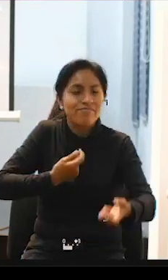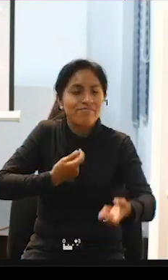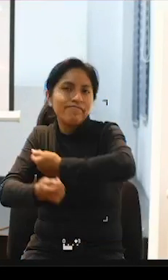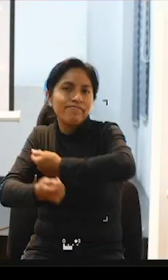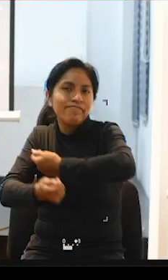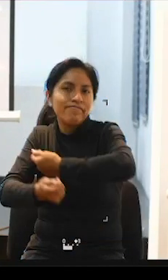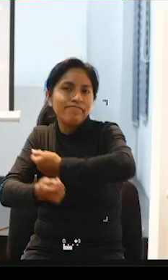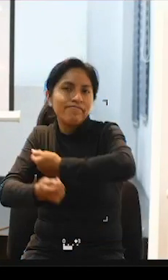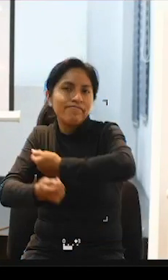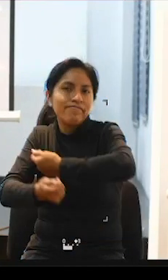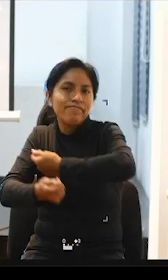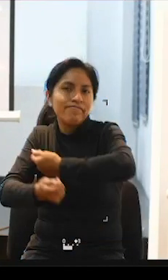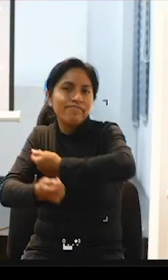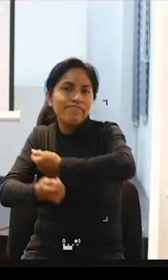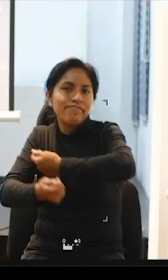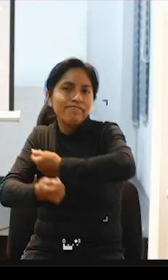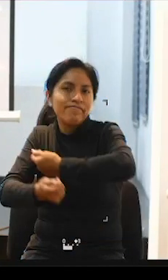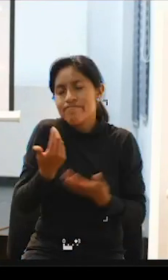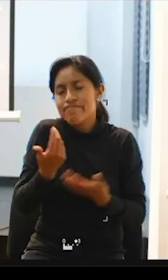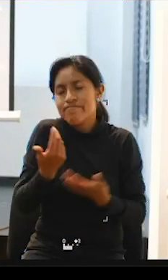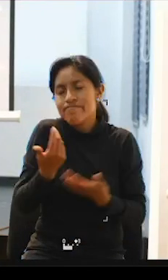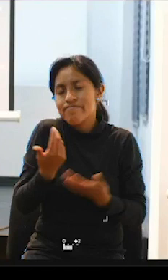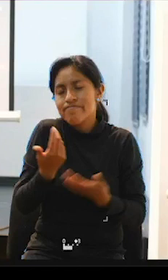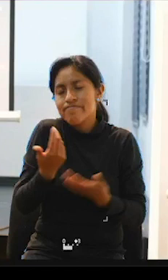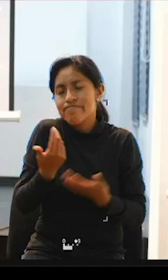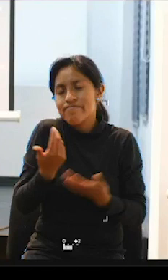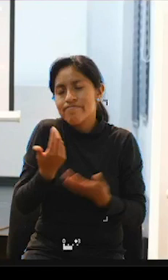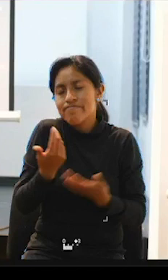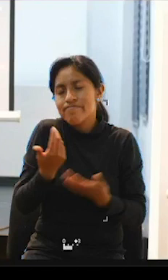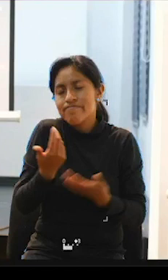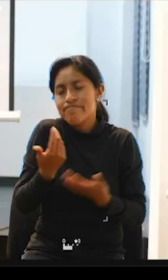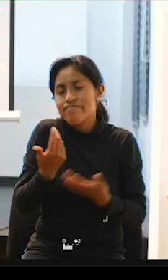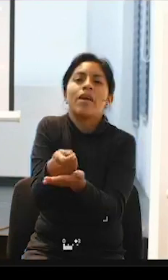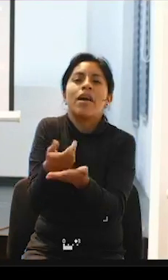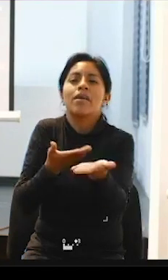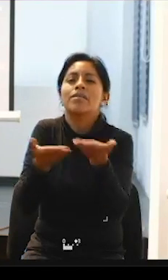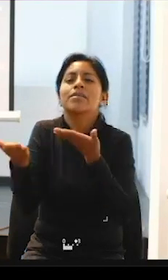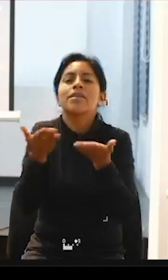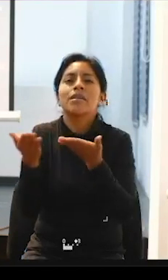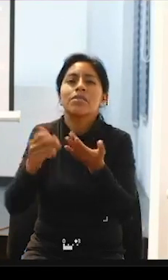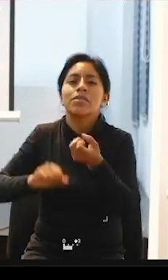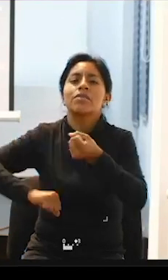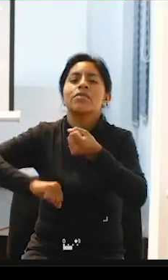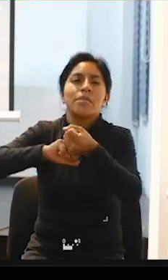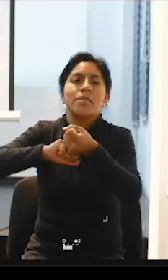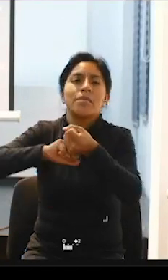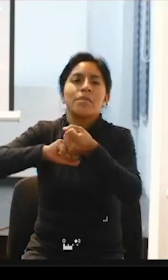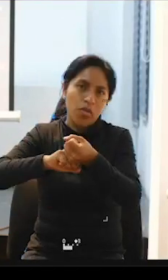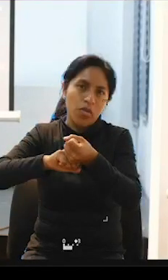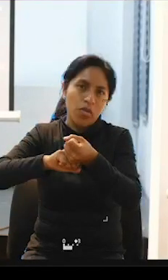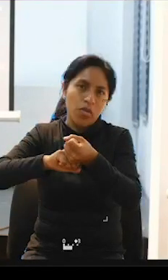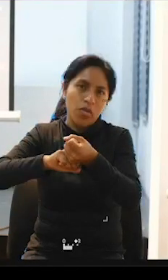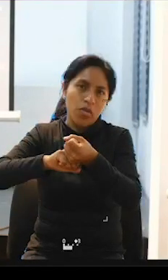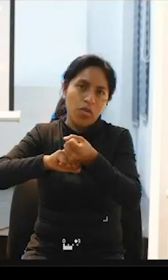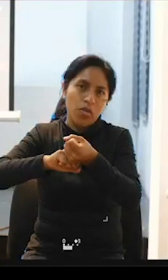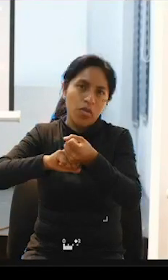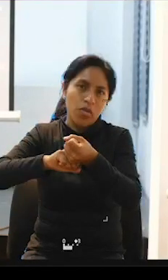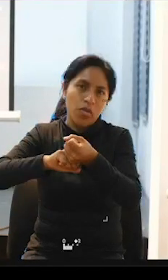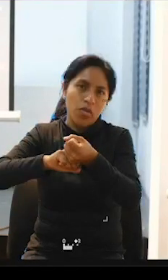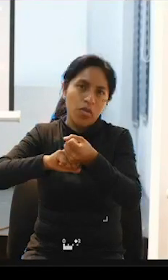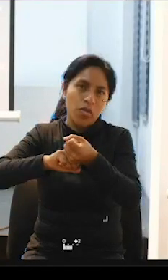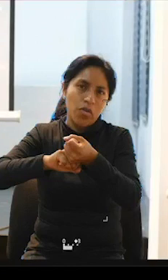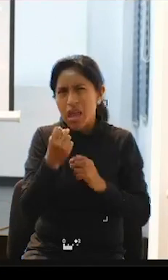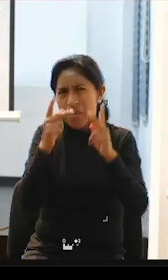recaudar fondos y con eso estamos pagando el servicio de asistencia personal estamos dando algunos compañeros en